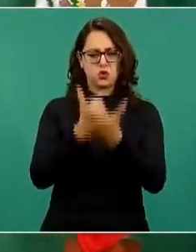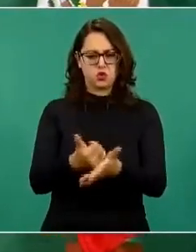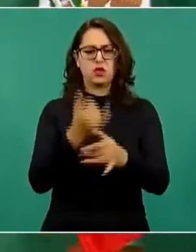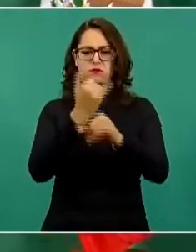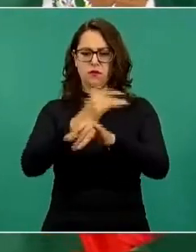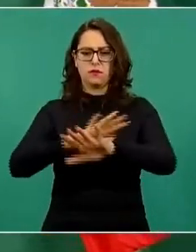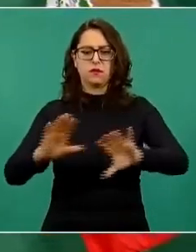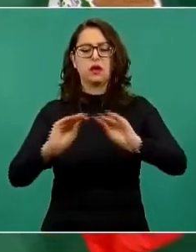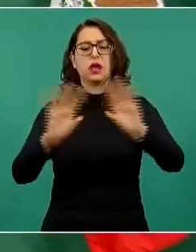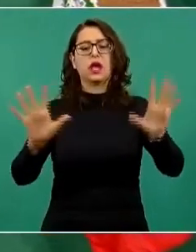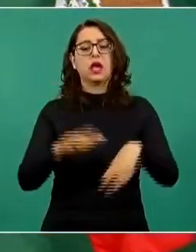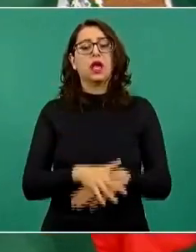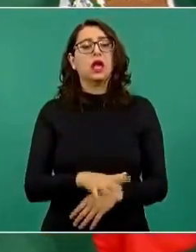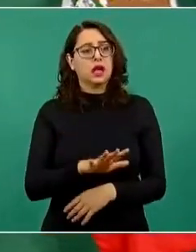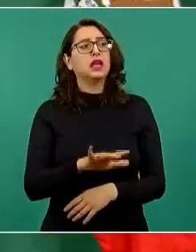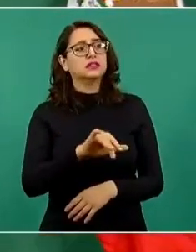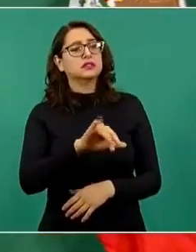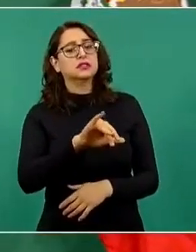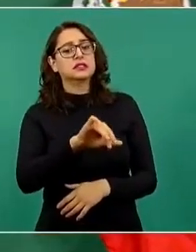mucho. Sí, nomás una cuestión.